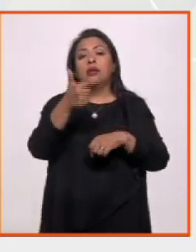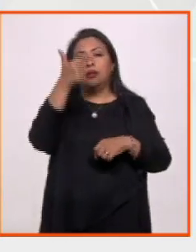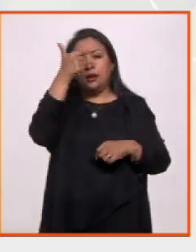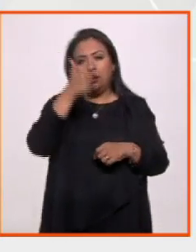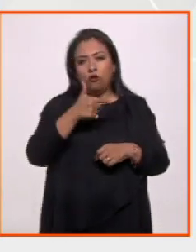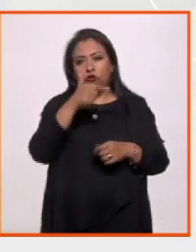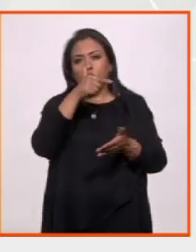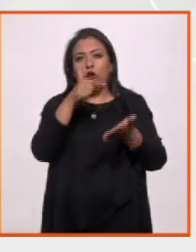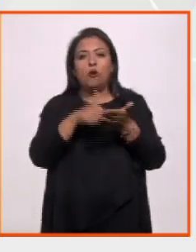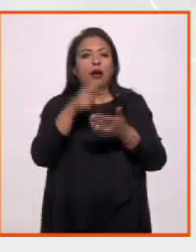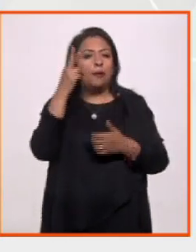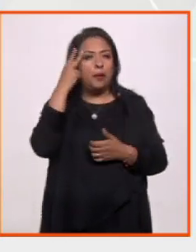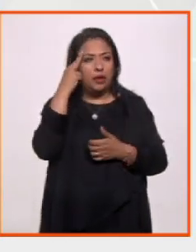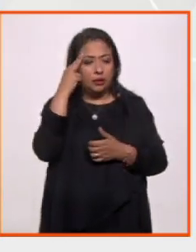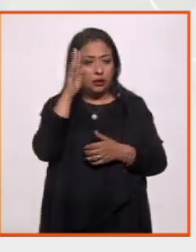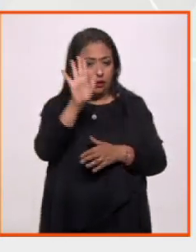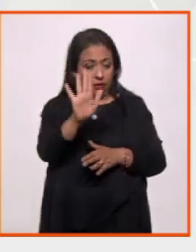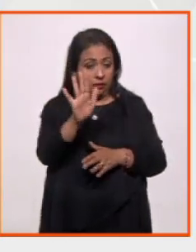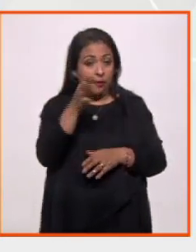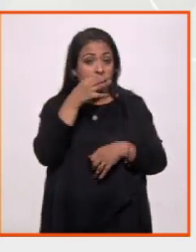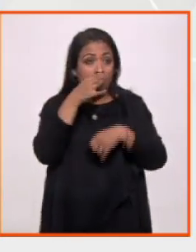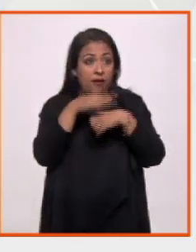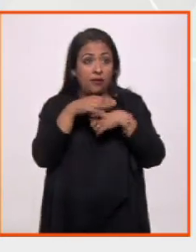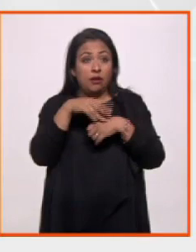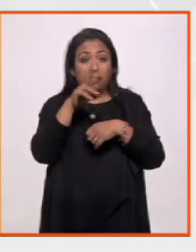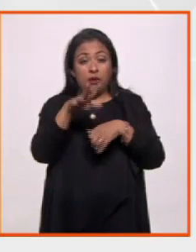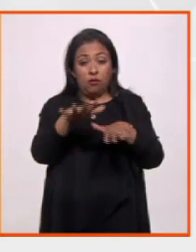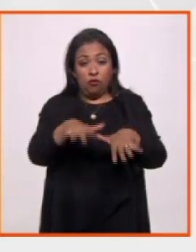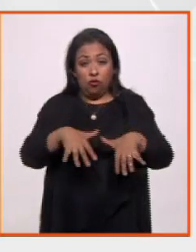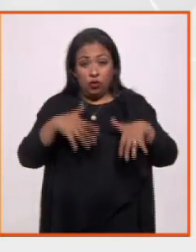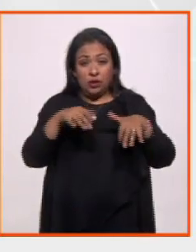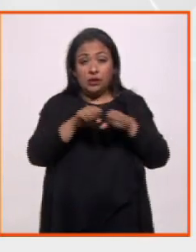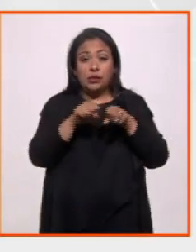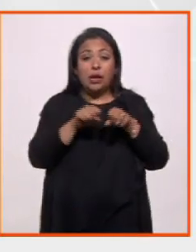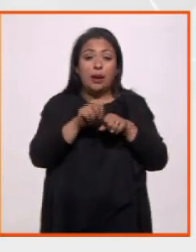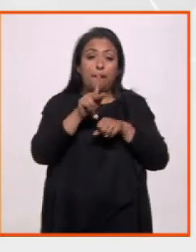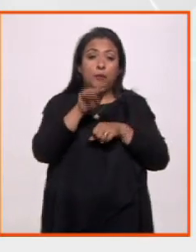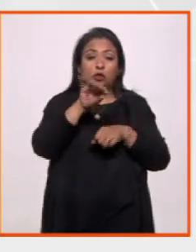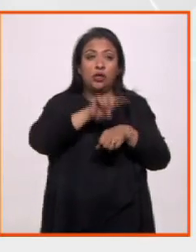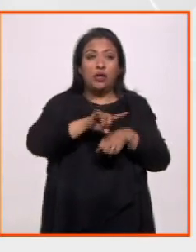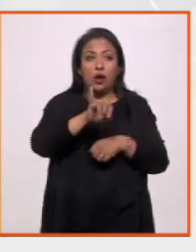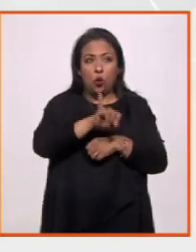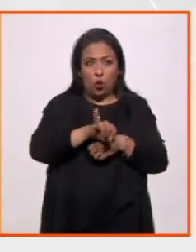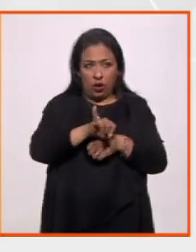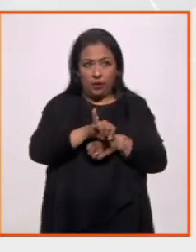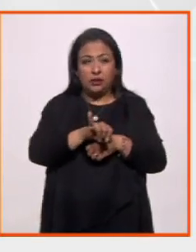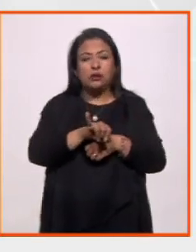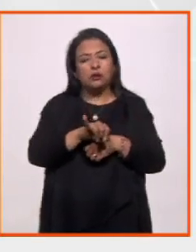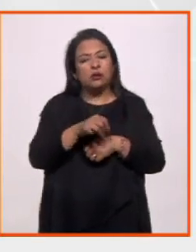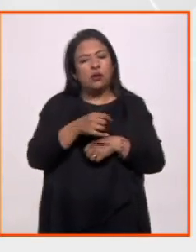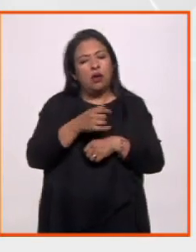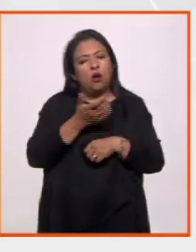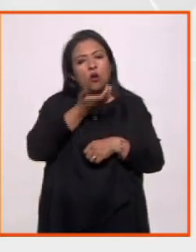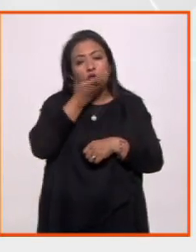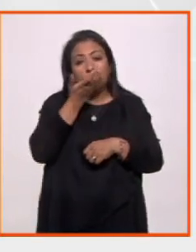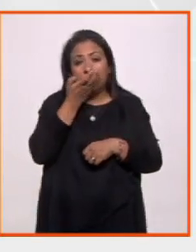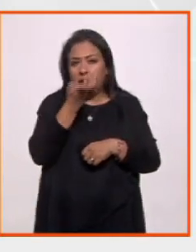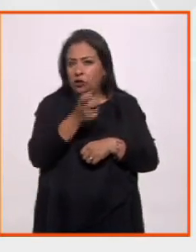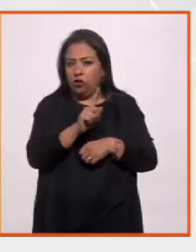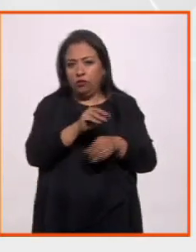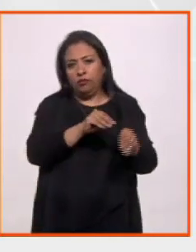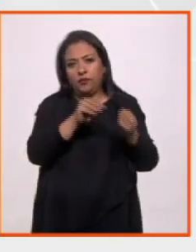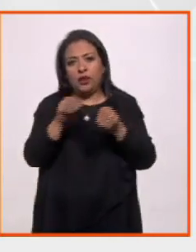la noche, en Bellas Artes. Pero, ojo, normalmente la Orquesta de Cámara toca en la Sala Ponce los jueves, ¿cierto? Exactamente. Esto no, como hay danza,